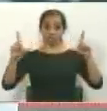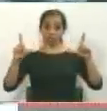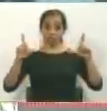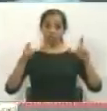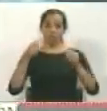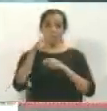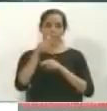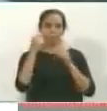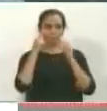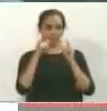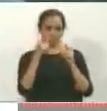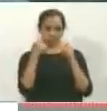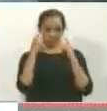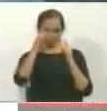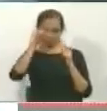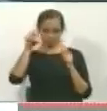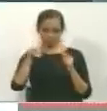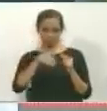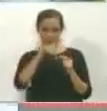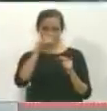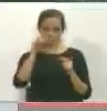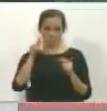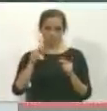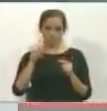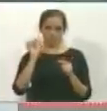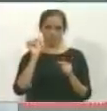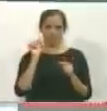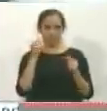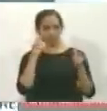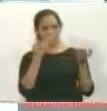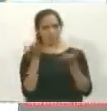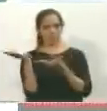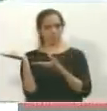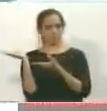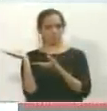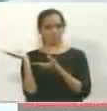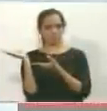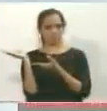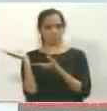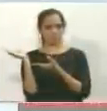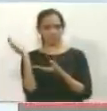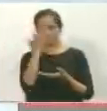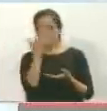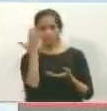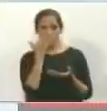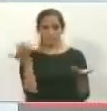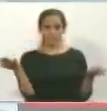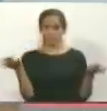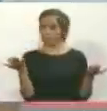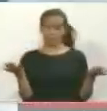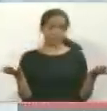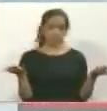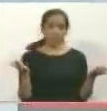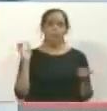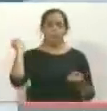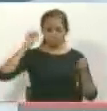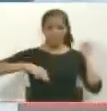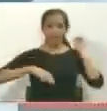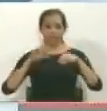miren cómo queda, ¿eh? Punto y queda alrededor. Miren esto. ¿Y le lanzaron piedras? Sí, bastante. Claro que sí.